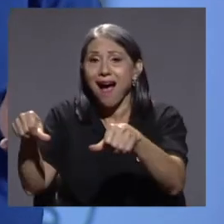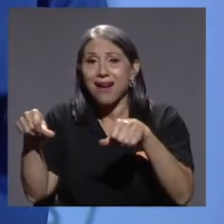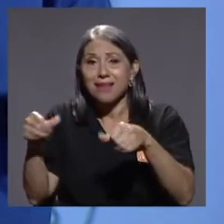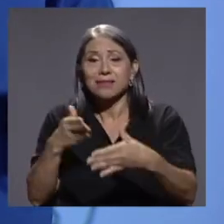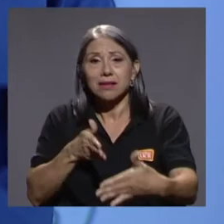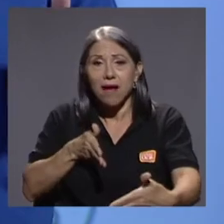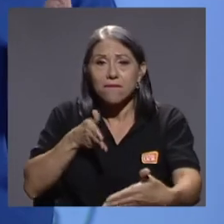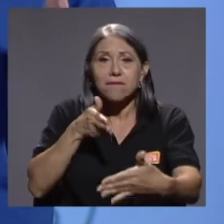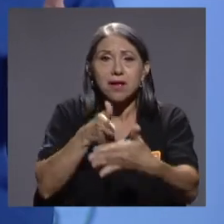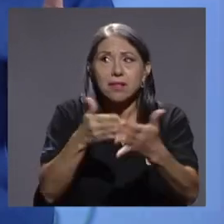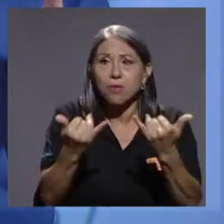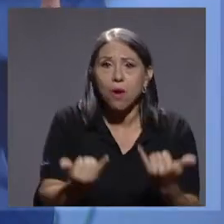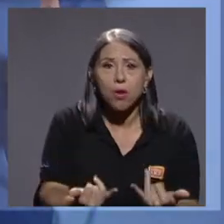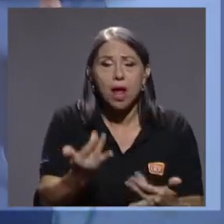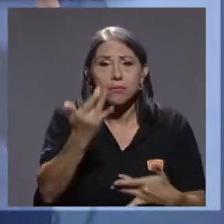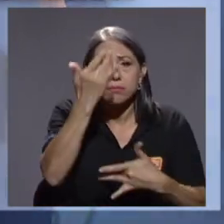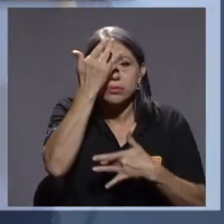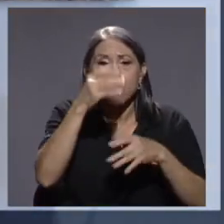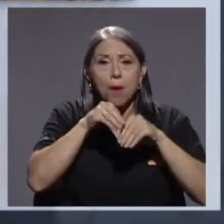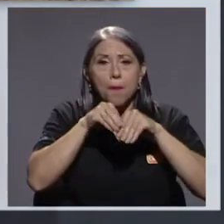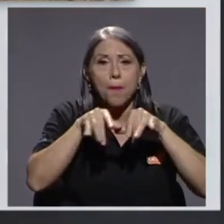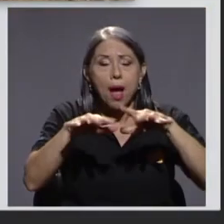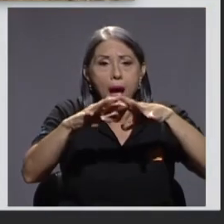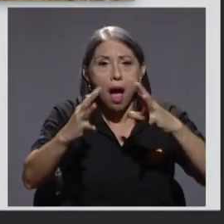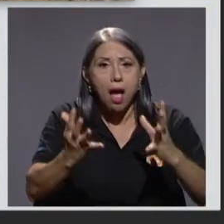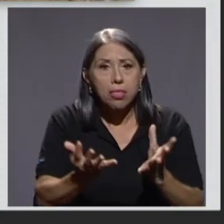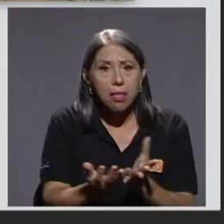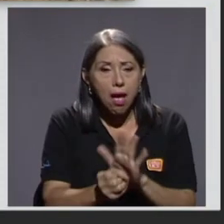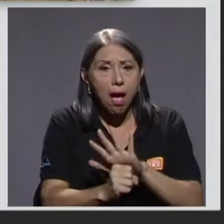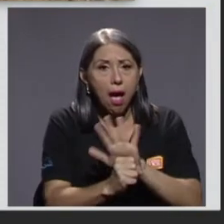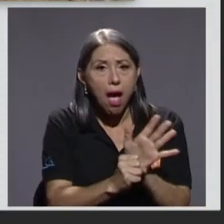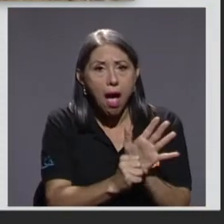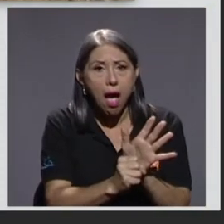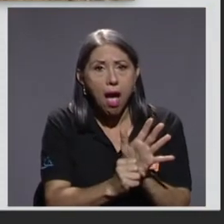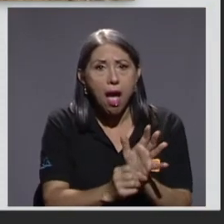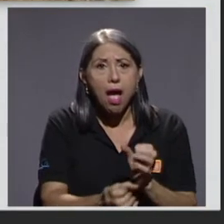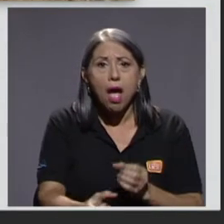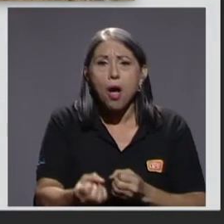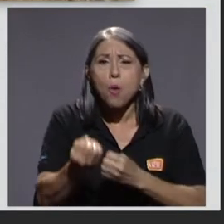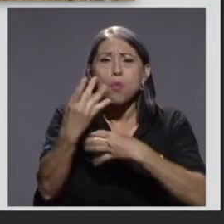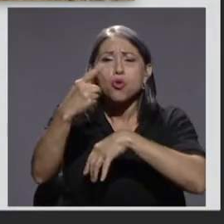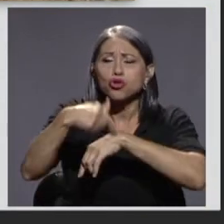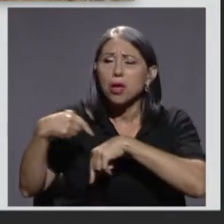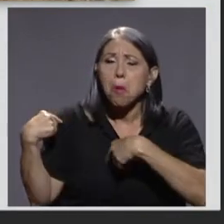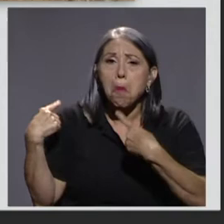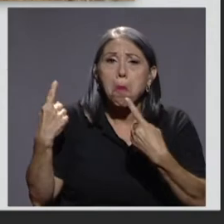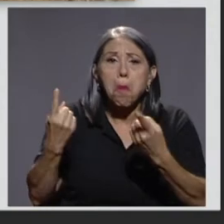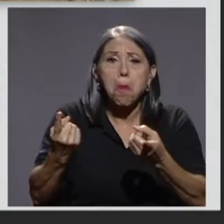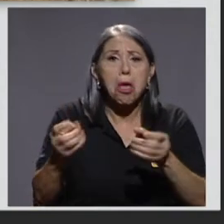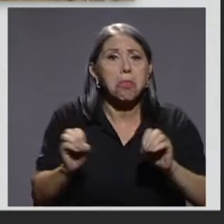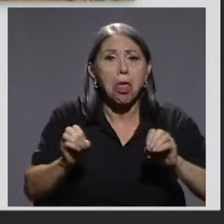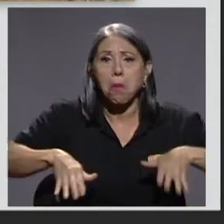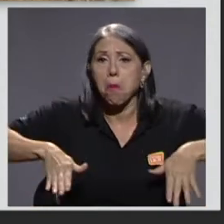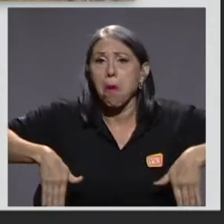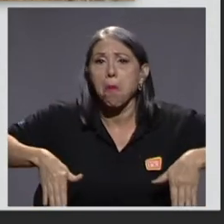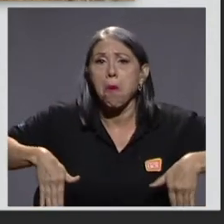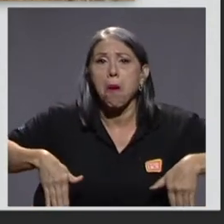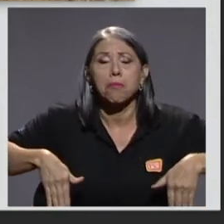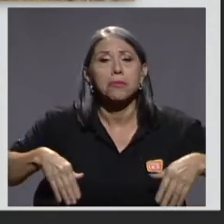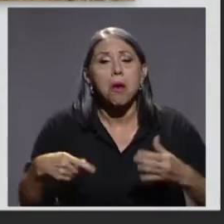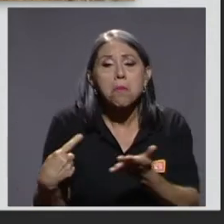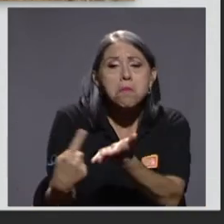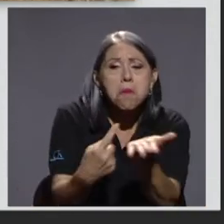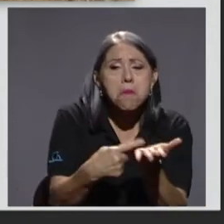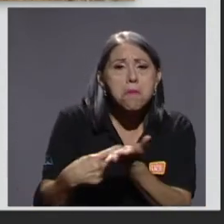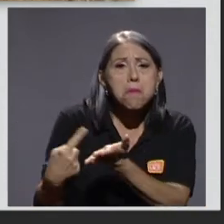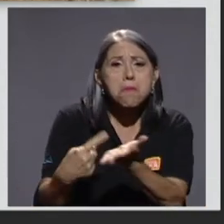ha afectado y que tenemos mucho tiempo donde no nos sentábamos a discutir cuál es la hoja de ruta que el país